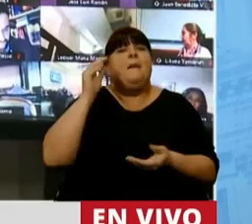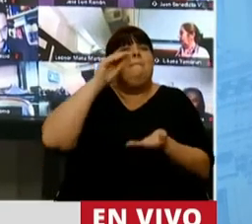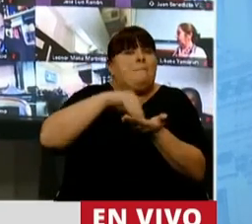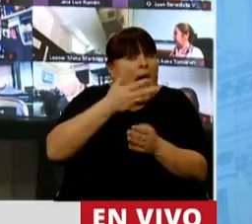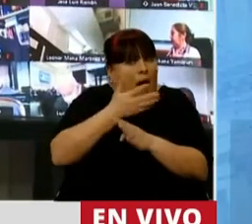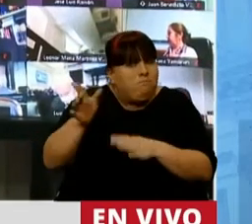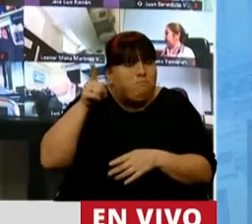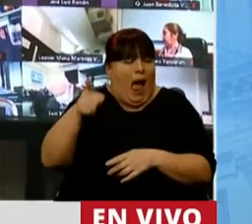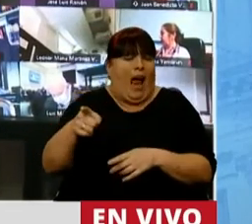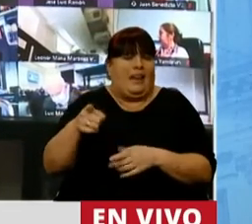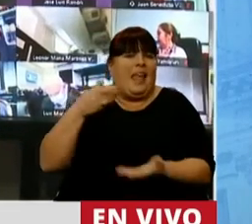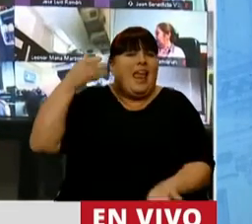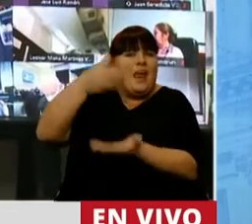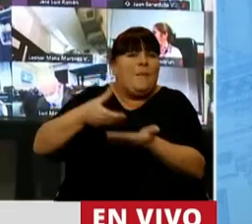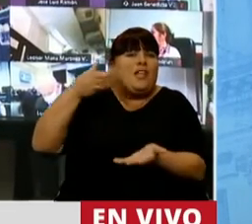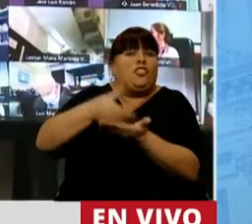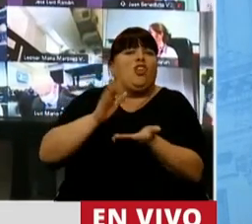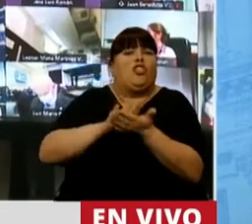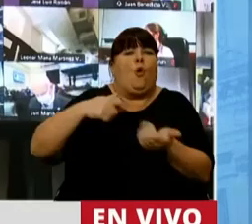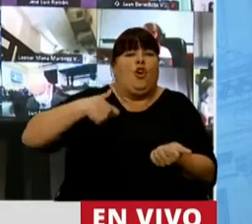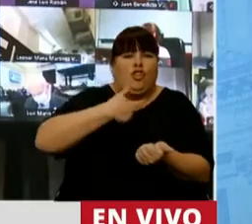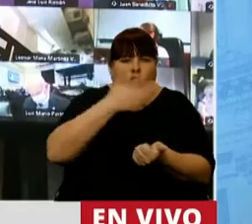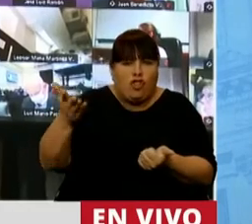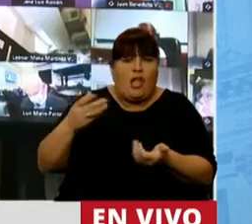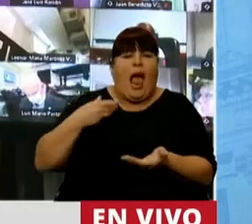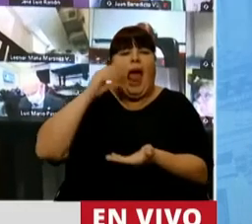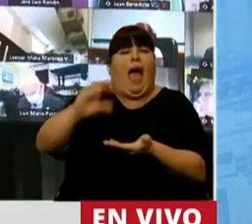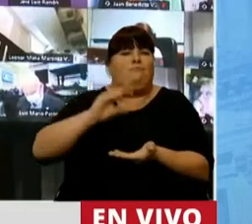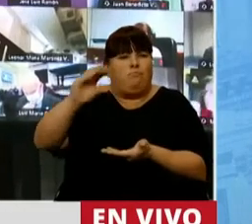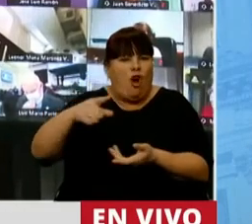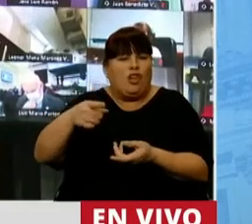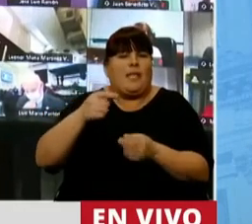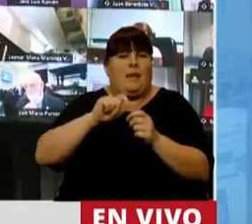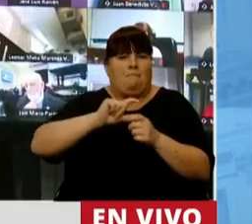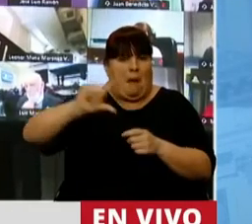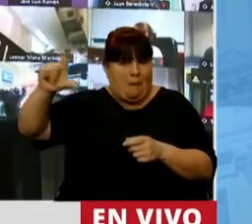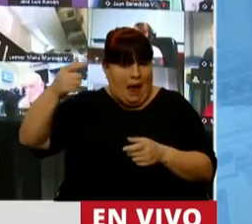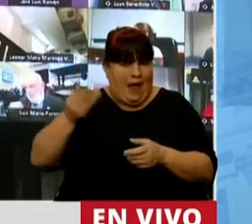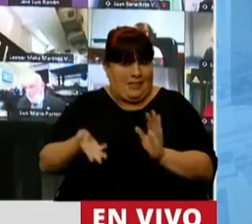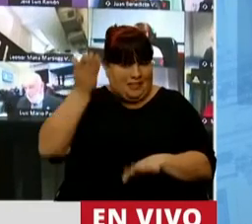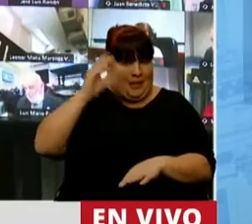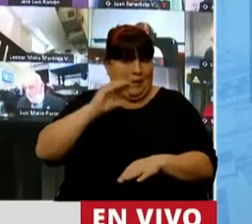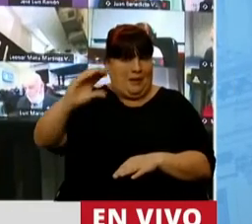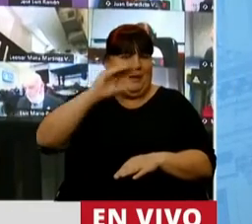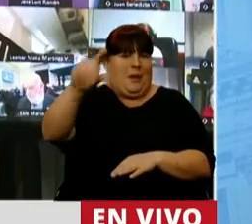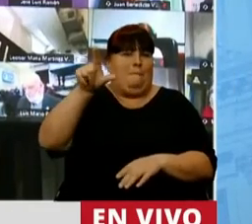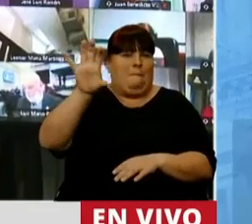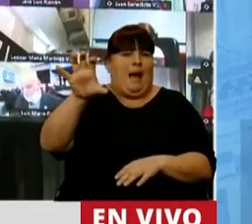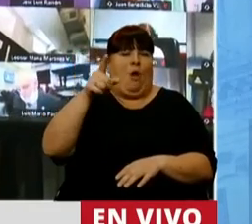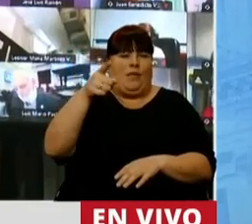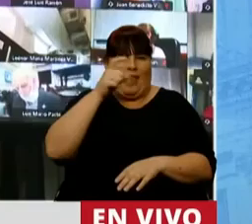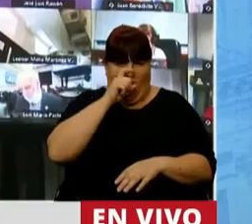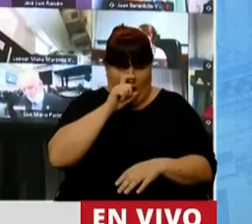las inversiones en materia social y aportes indirectos que van a aumentar ese ingreso de recursos a nuestra